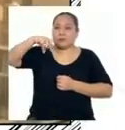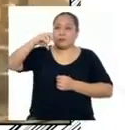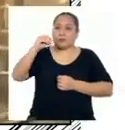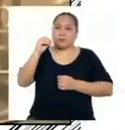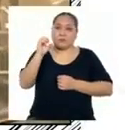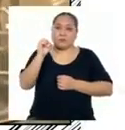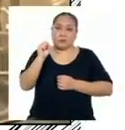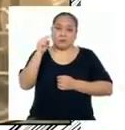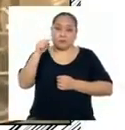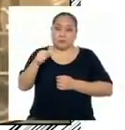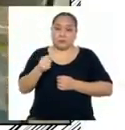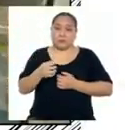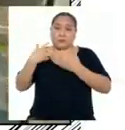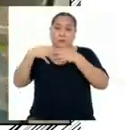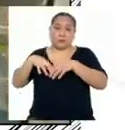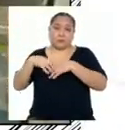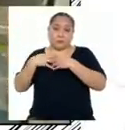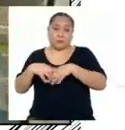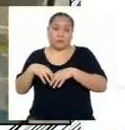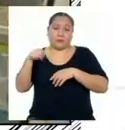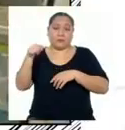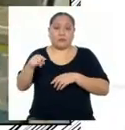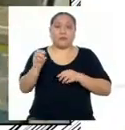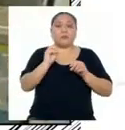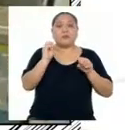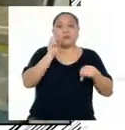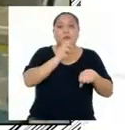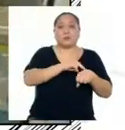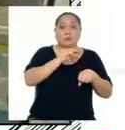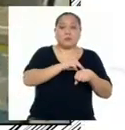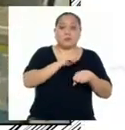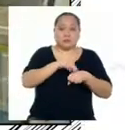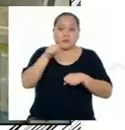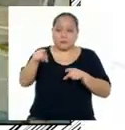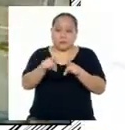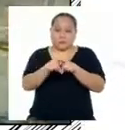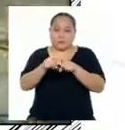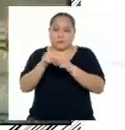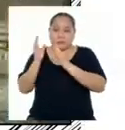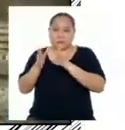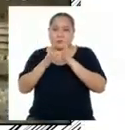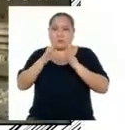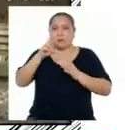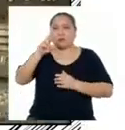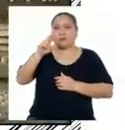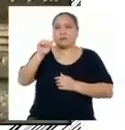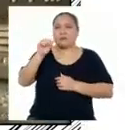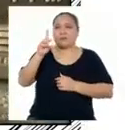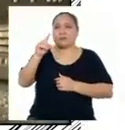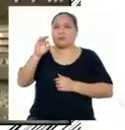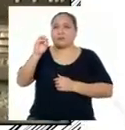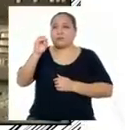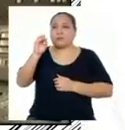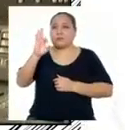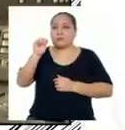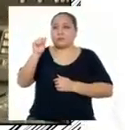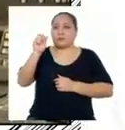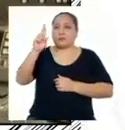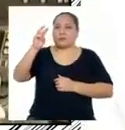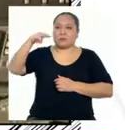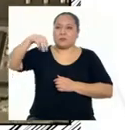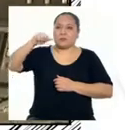y médico Así como radiofármacos y agentes de radiodiagnóstico ¿Y qué es lo que controlas?